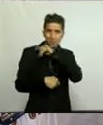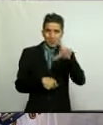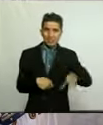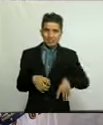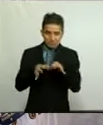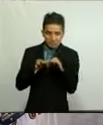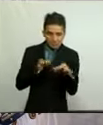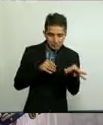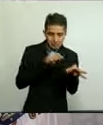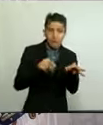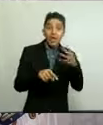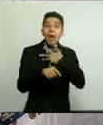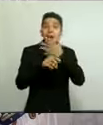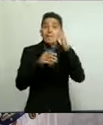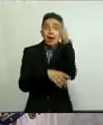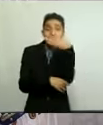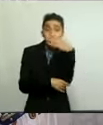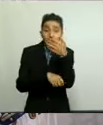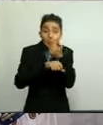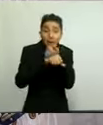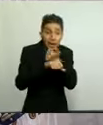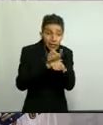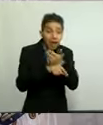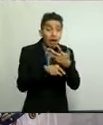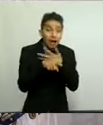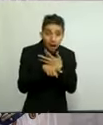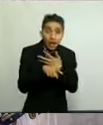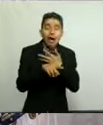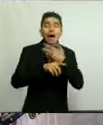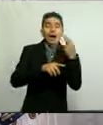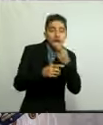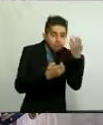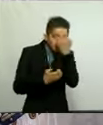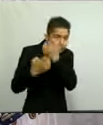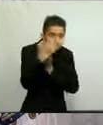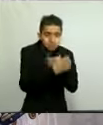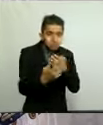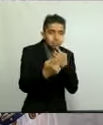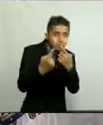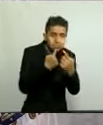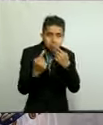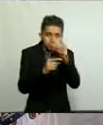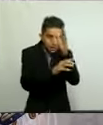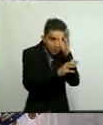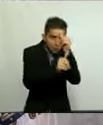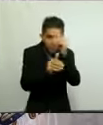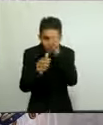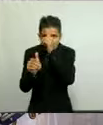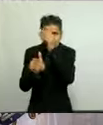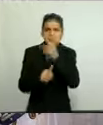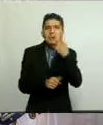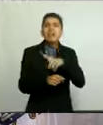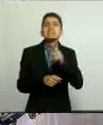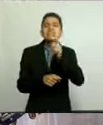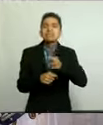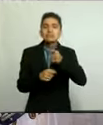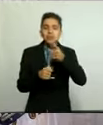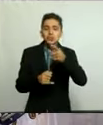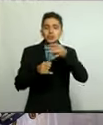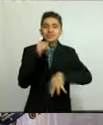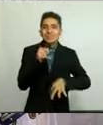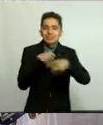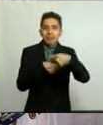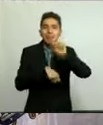bandera amarilla, evaluaremos y tomaremos las decisiones necesarias para esta última semana de